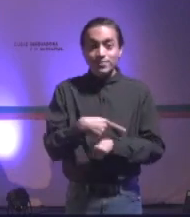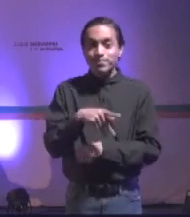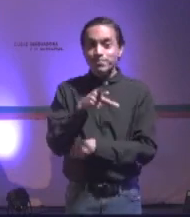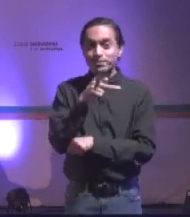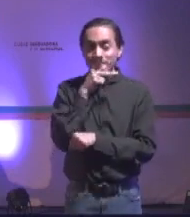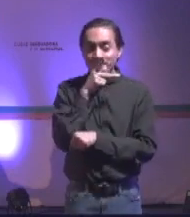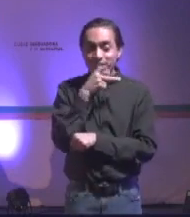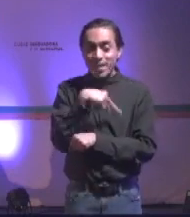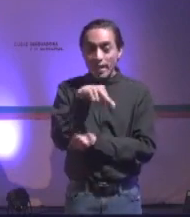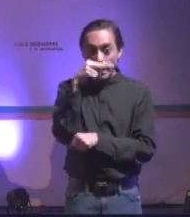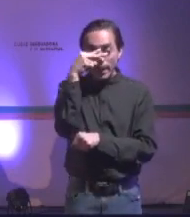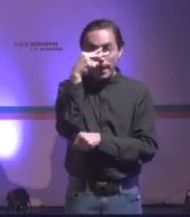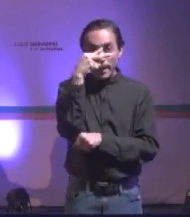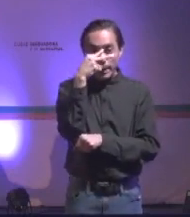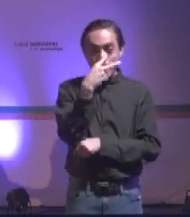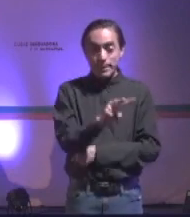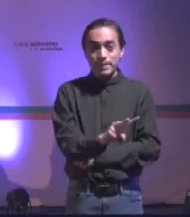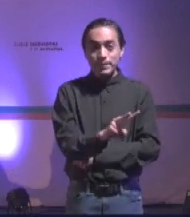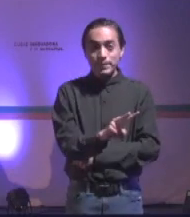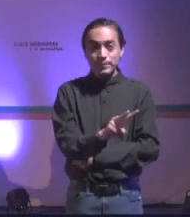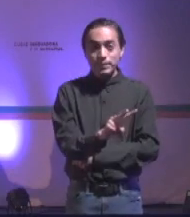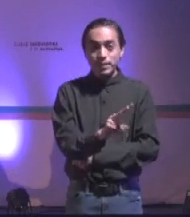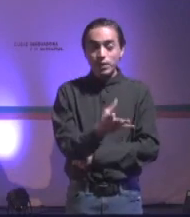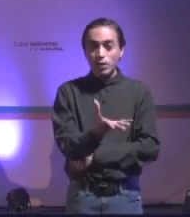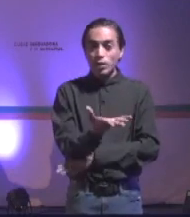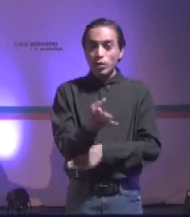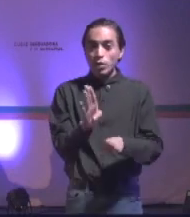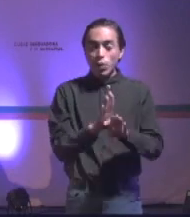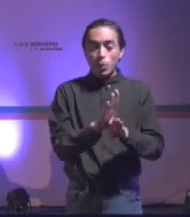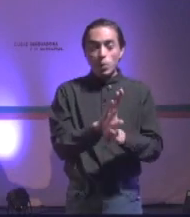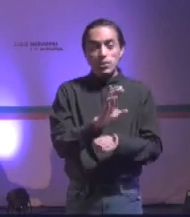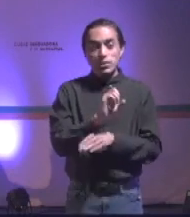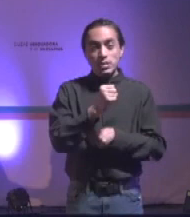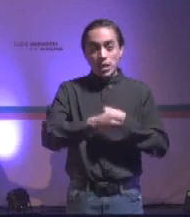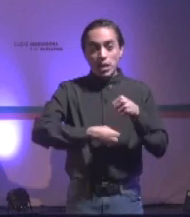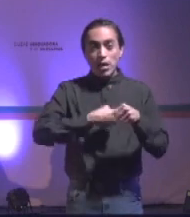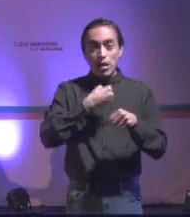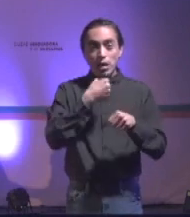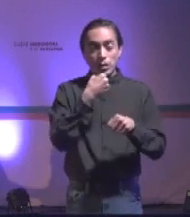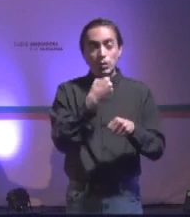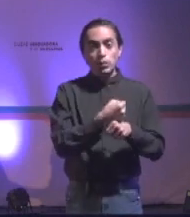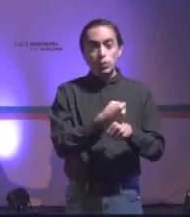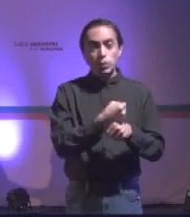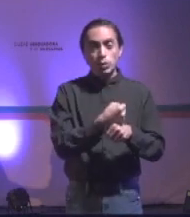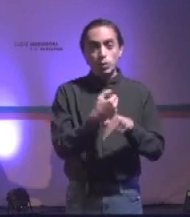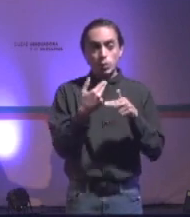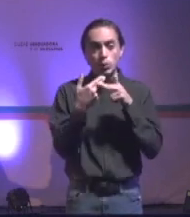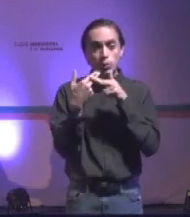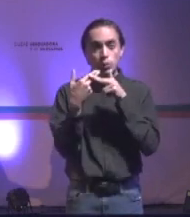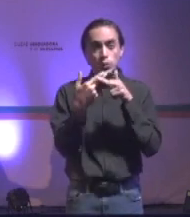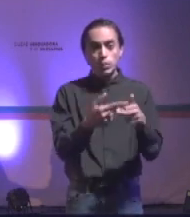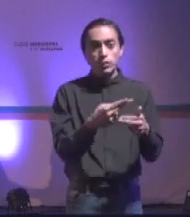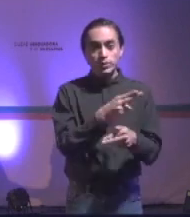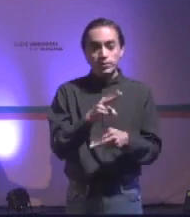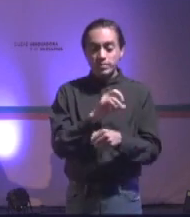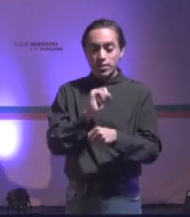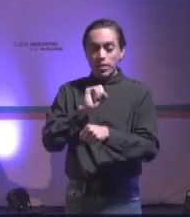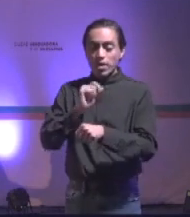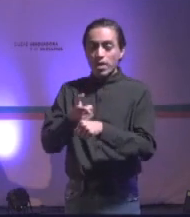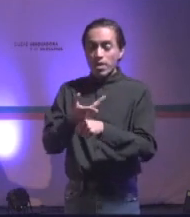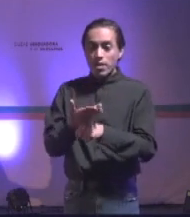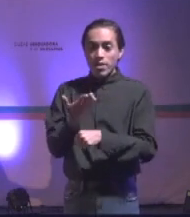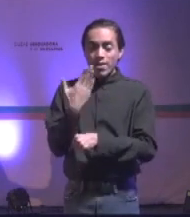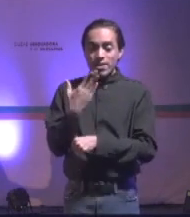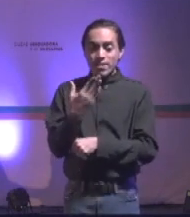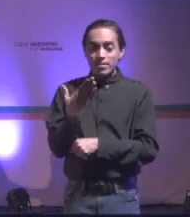mexicano para todos ustedes, durante 60 años de su vida, descubrieron que lo habían traído a los 9 años a México. Y